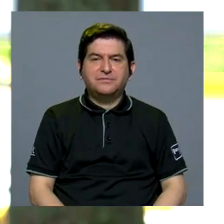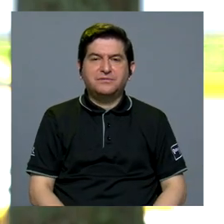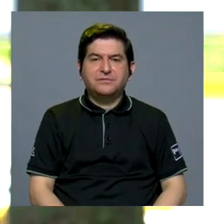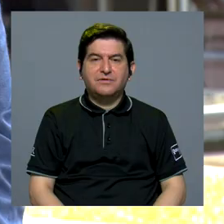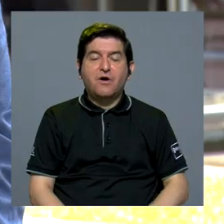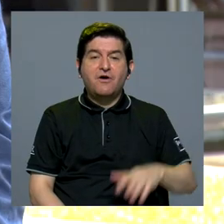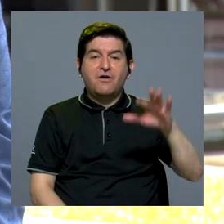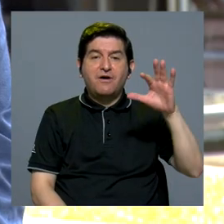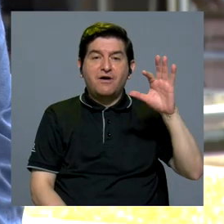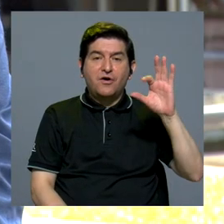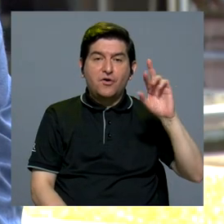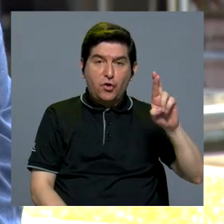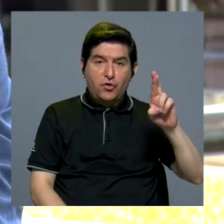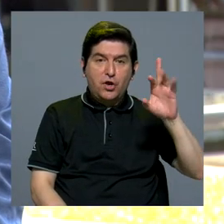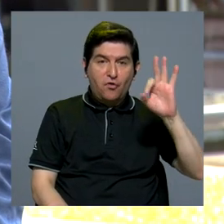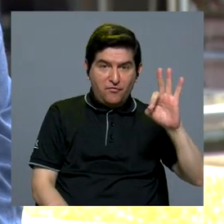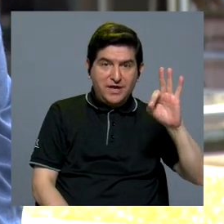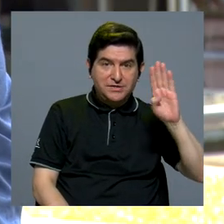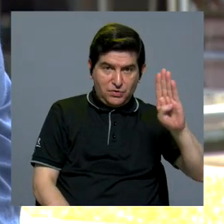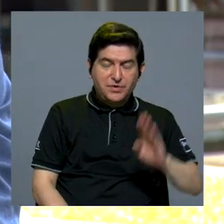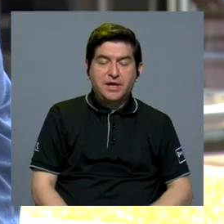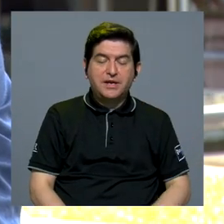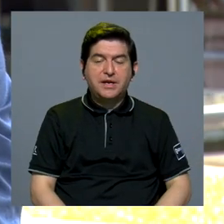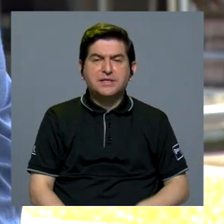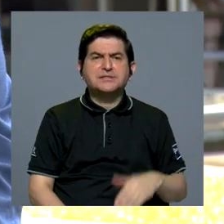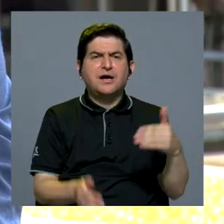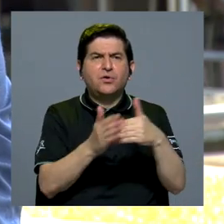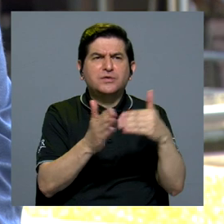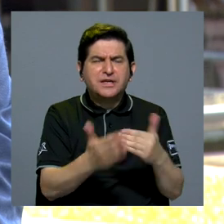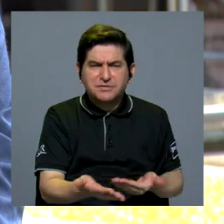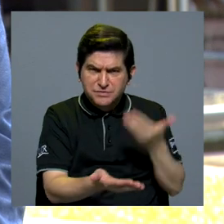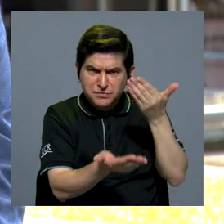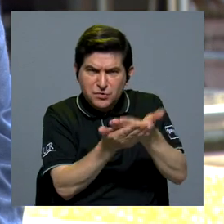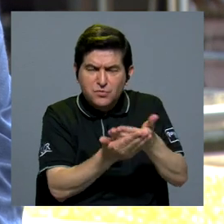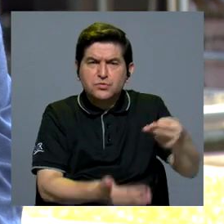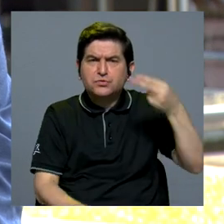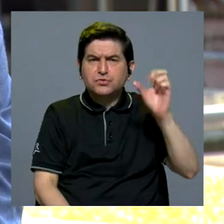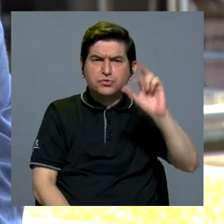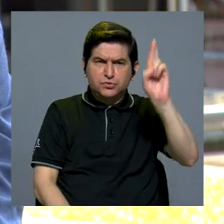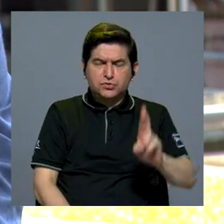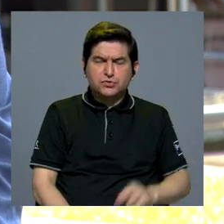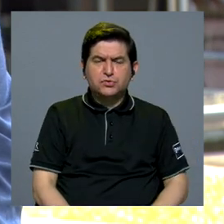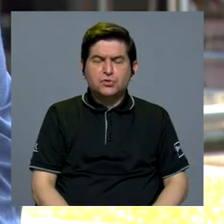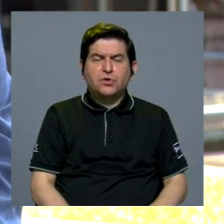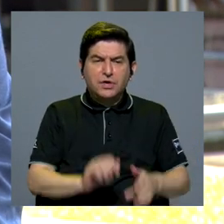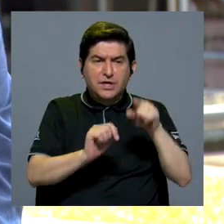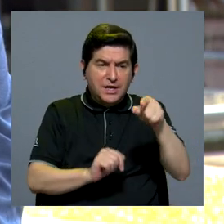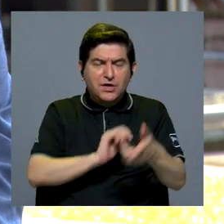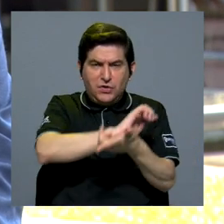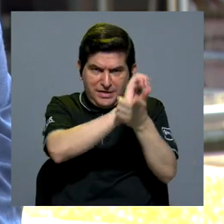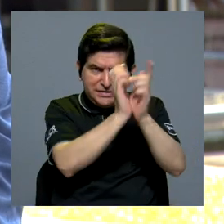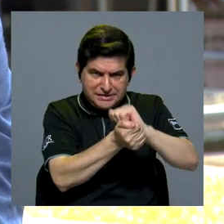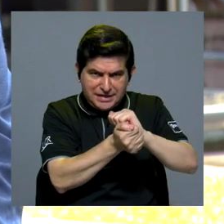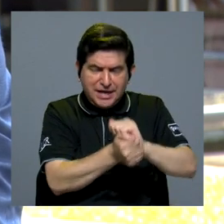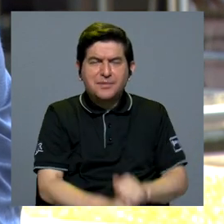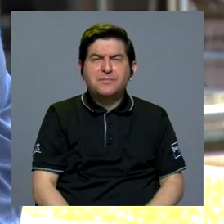en la que Facio Brenes replanteó la historia de Costa Rica y a partir de ese replanteamiento vislumbró un